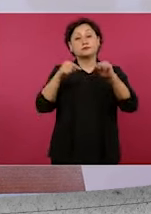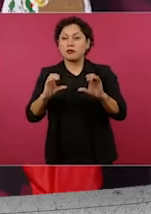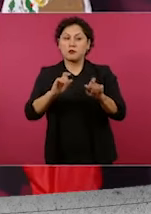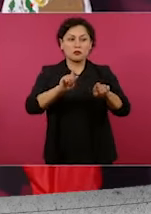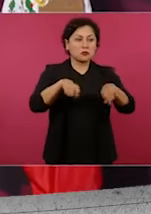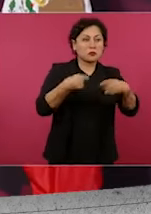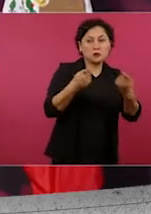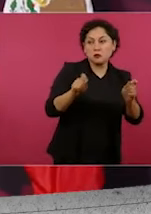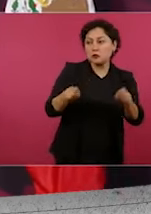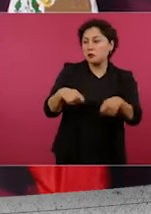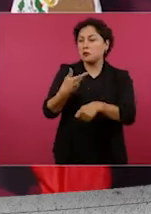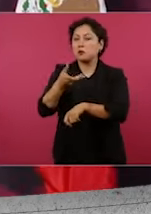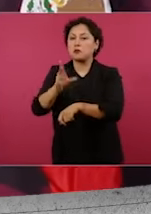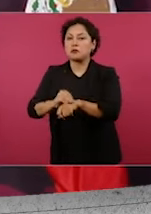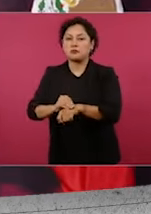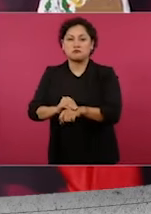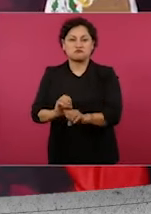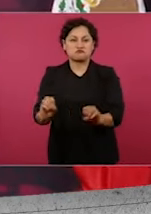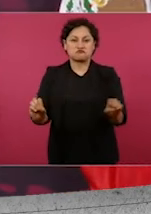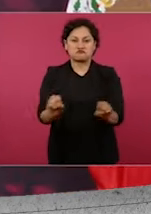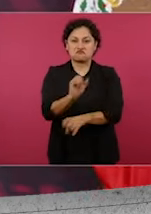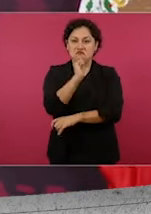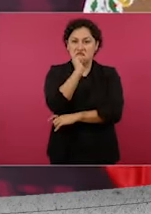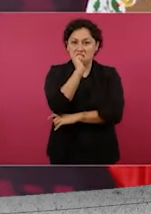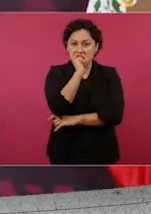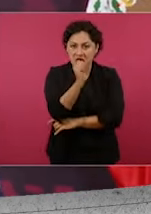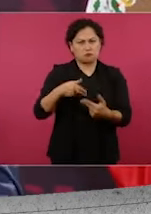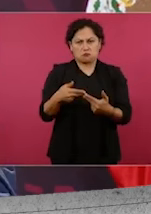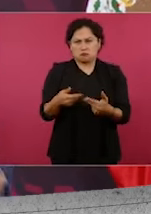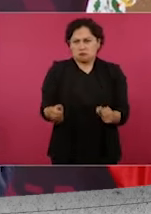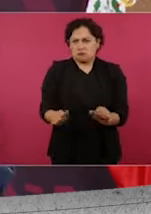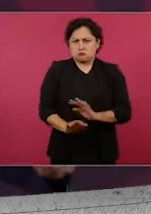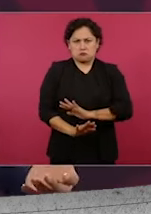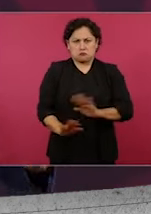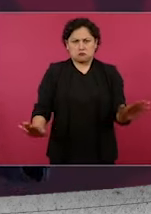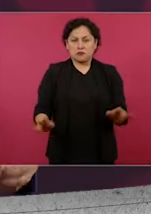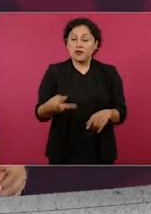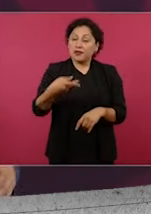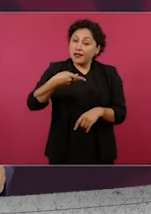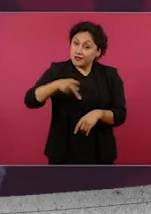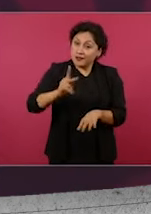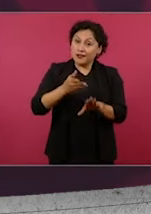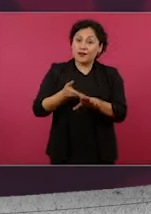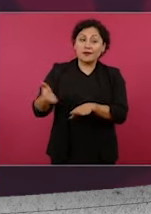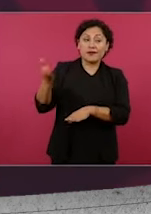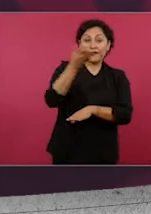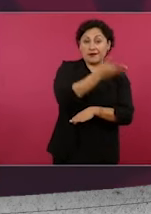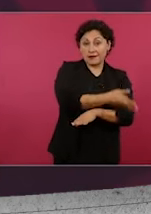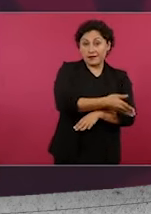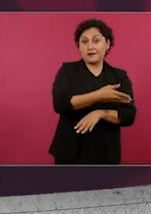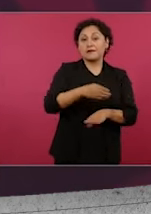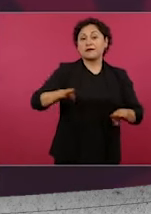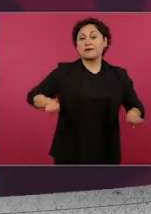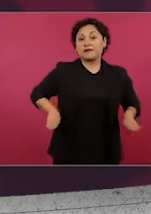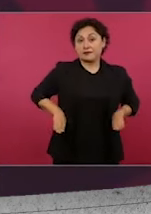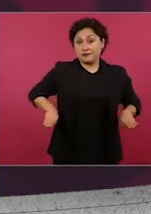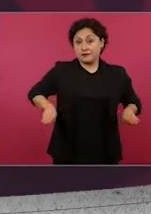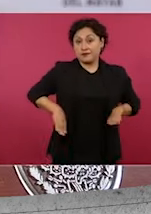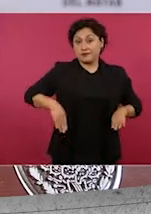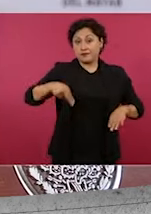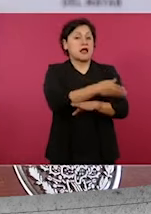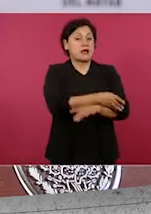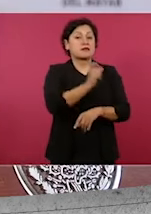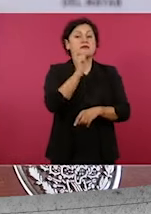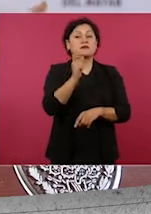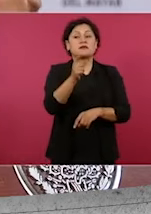permiso. Al contrario, recuperamos superficie que habían entregado en concesión a empresas